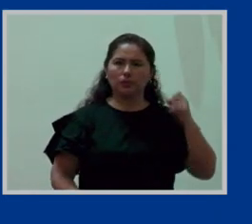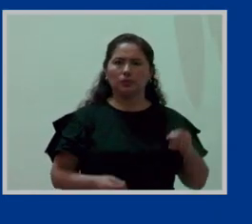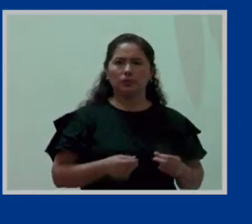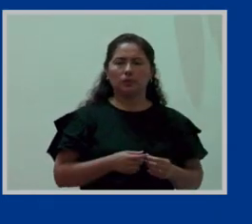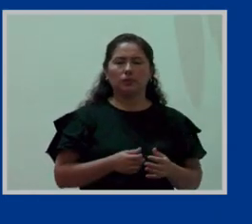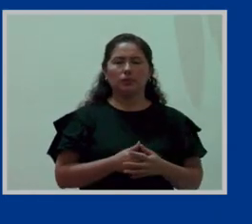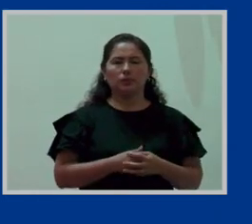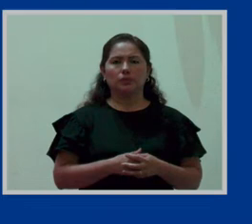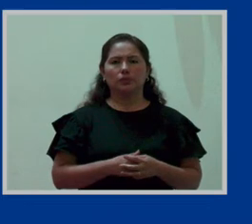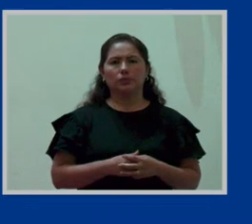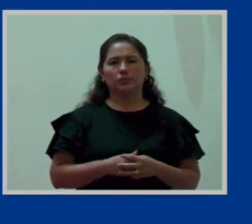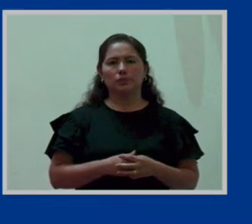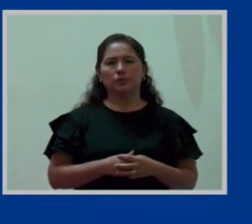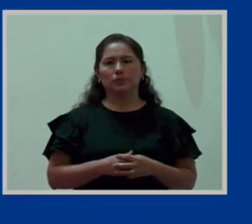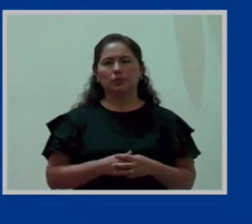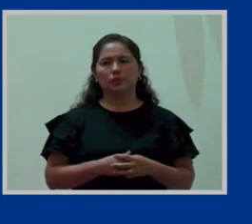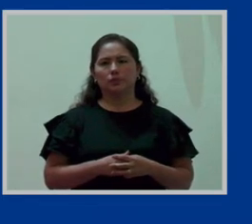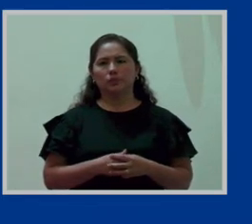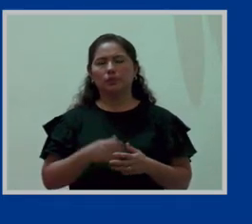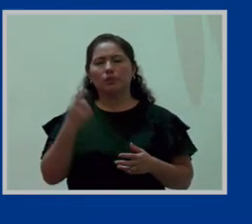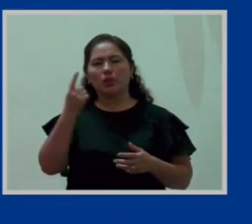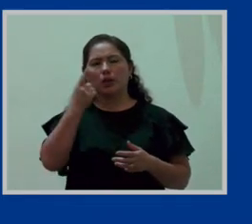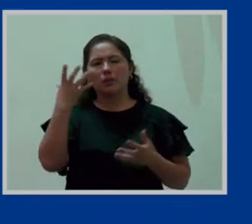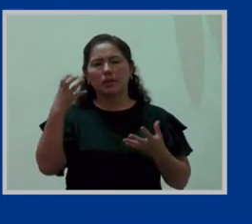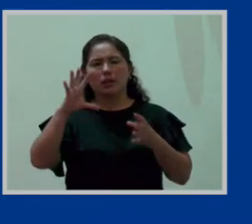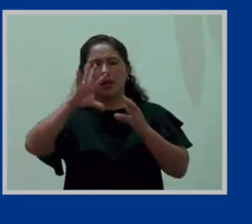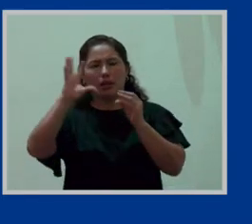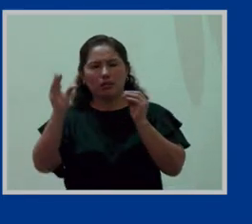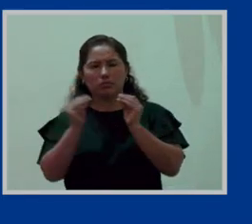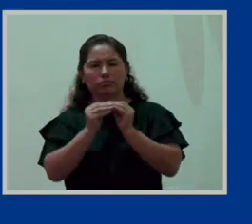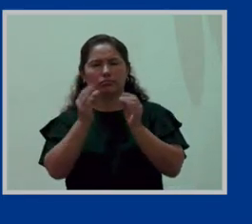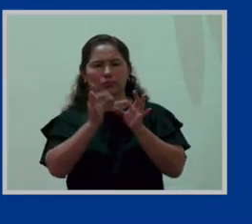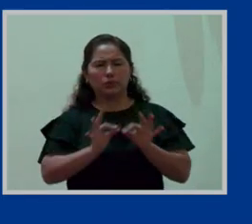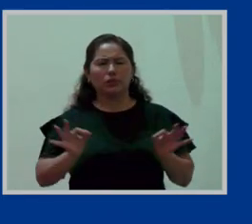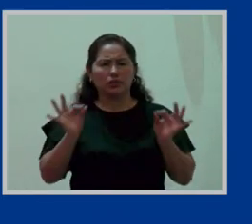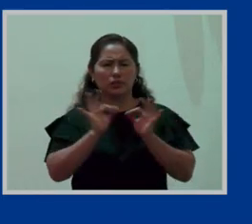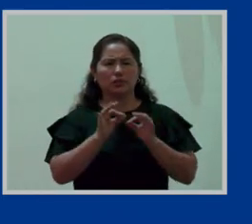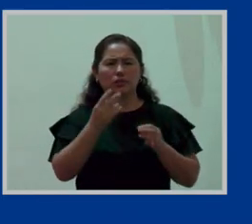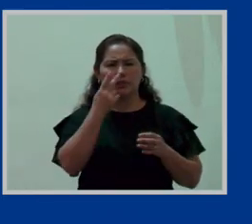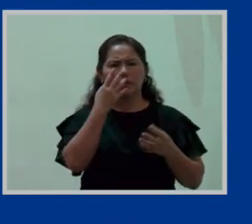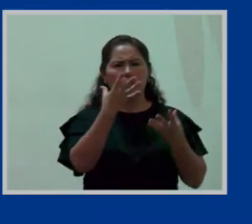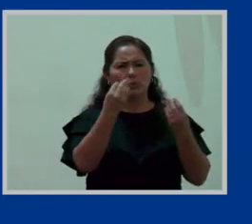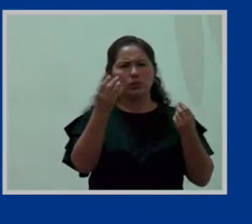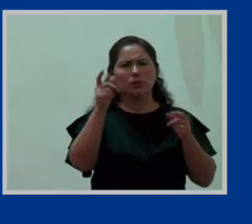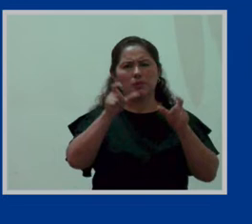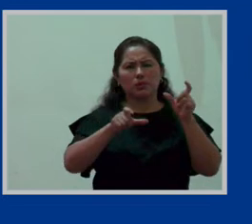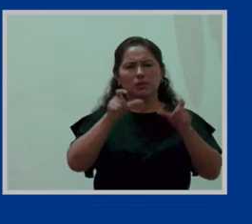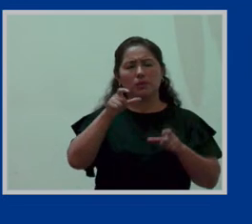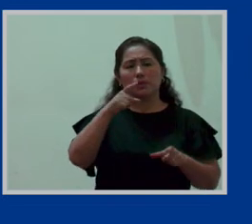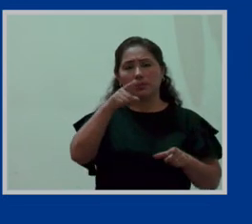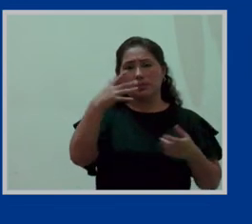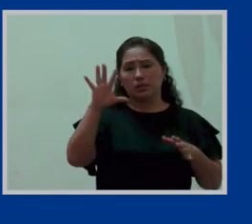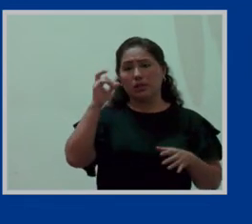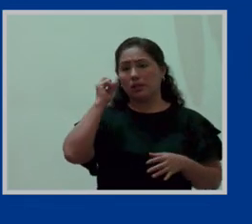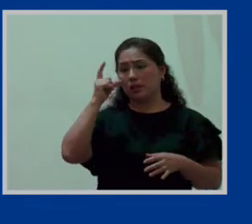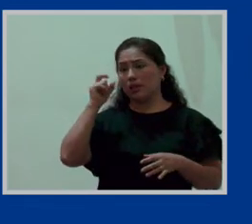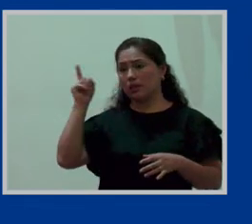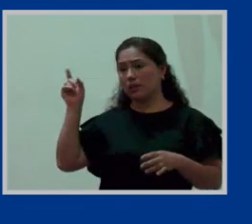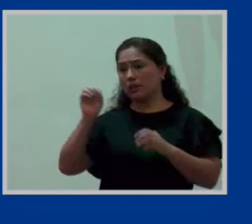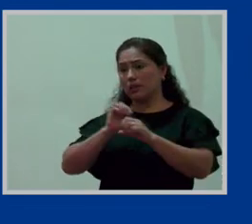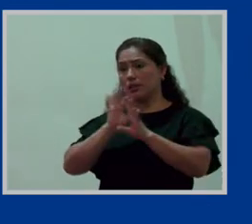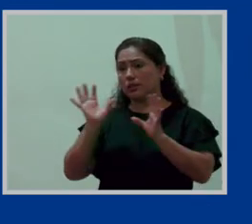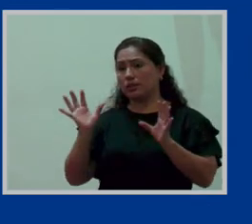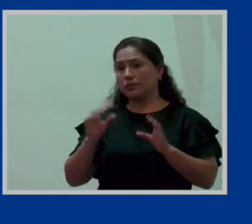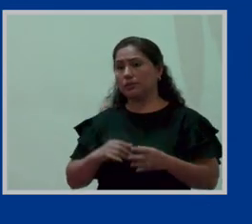Solamente agregar algo muy puntual. Hay algunas personas que les quedó claro esto pero